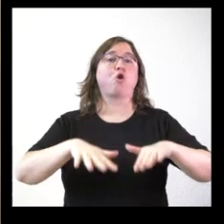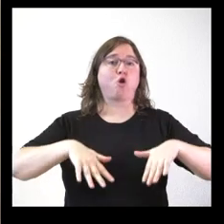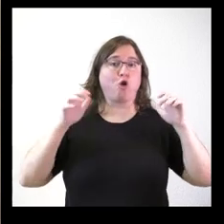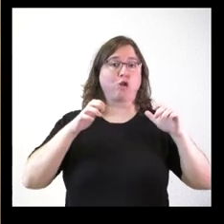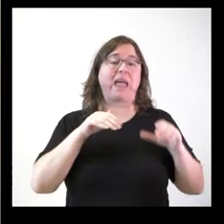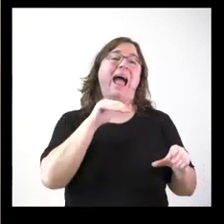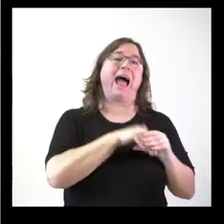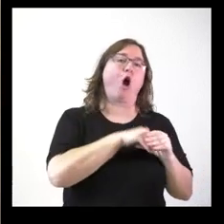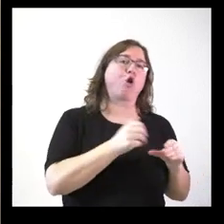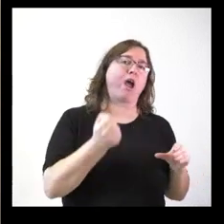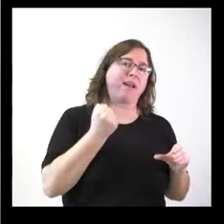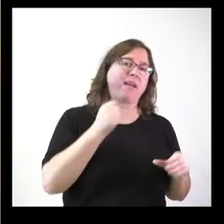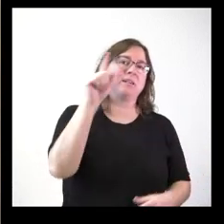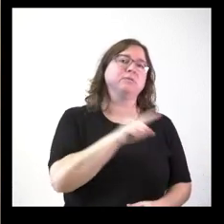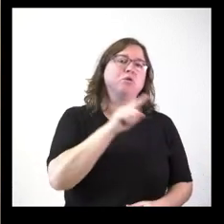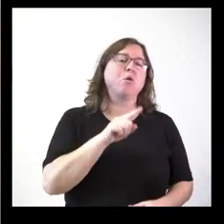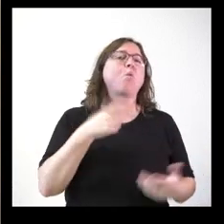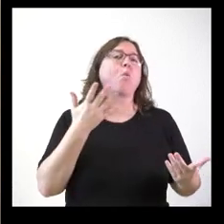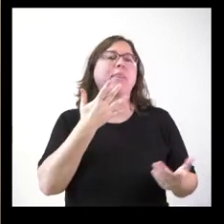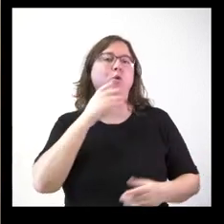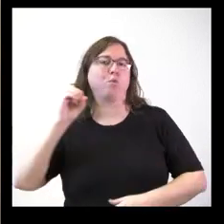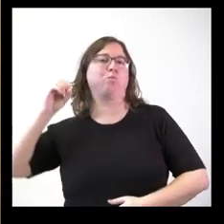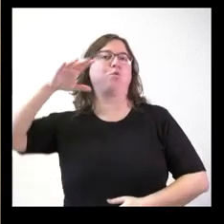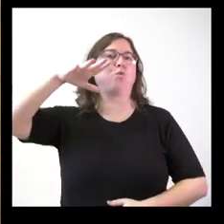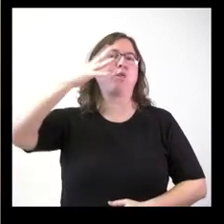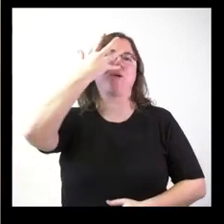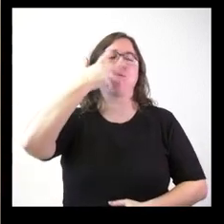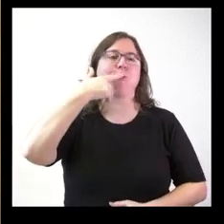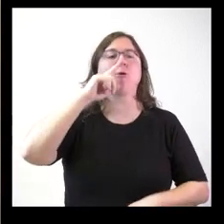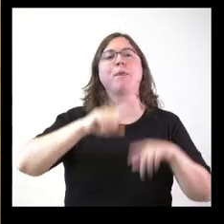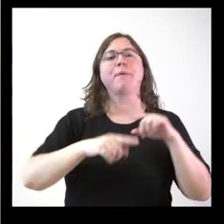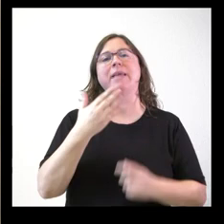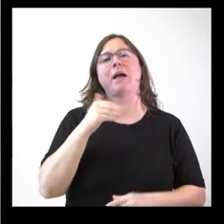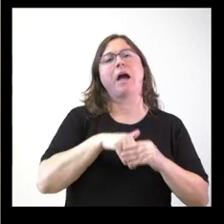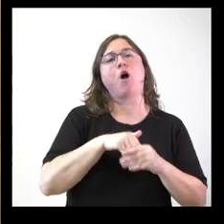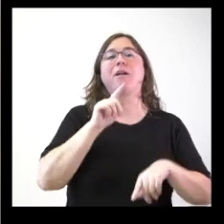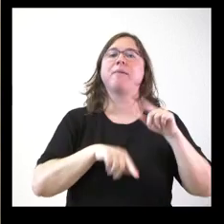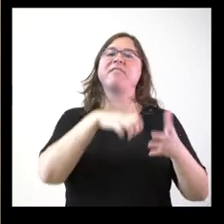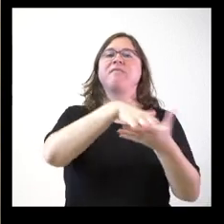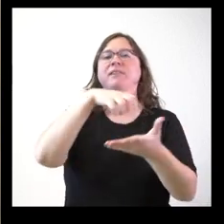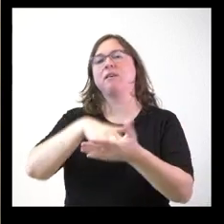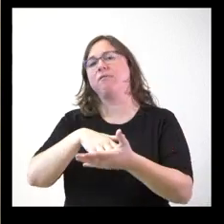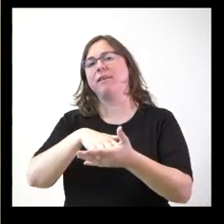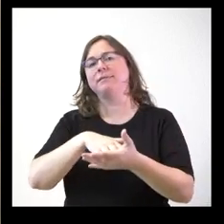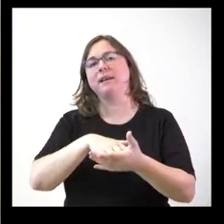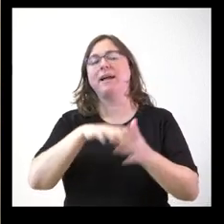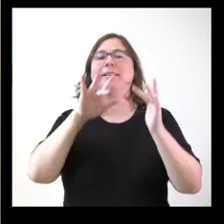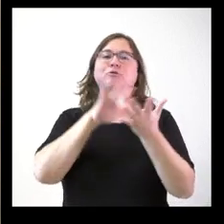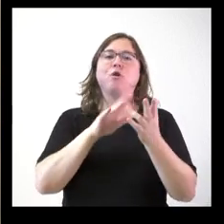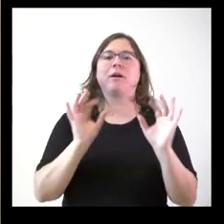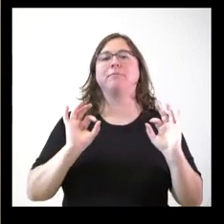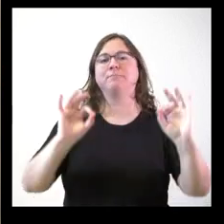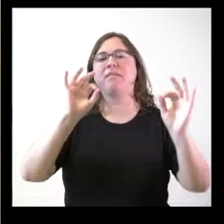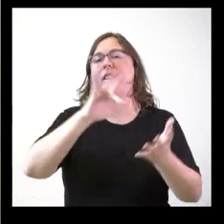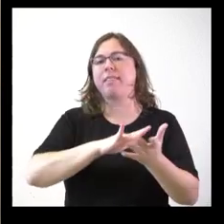energía y cuándo no, para iluminar o no la fachada, dependiendo de la fecha del año y lo que se conmemore en ese